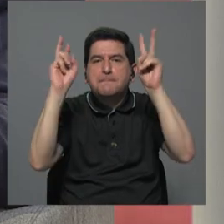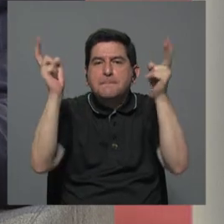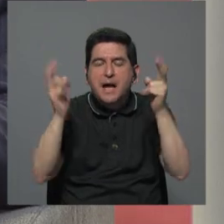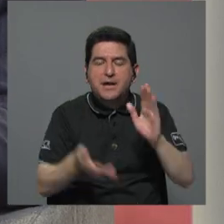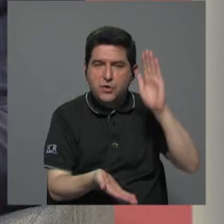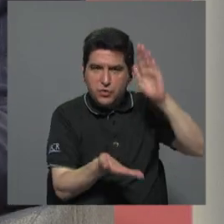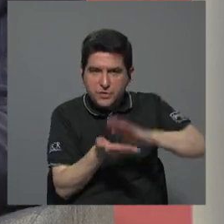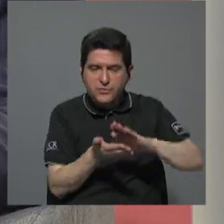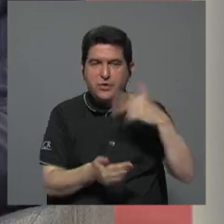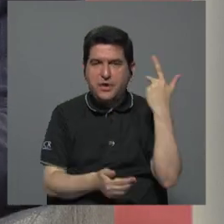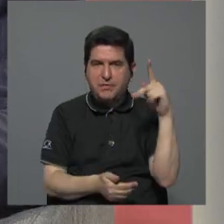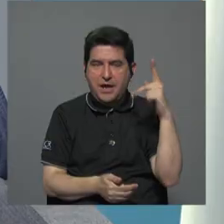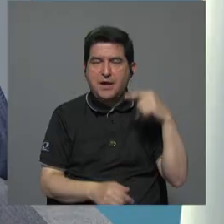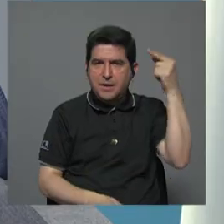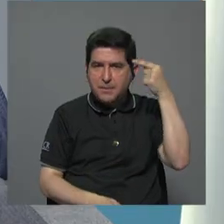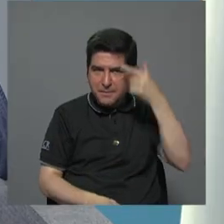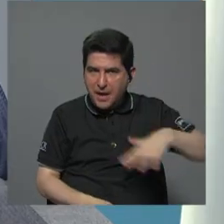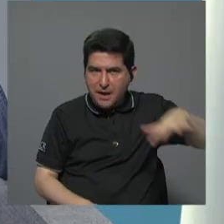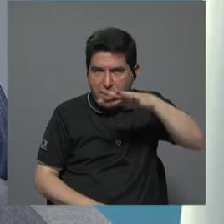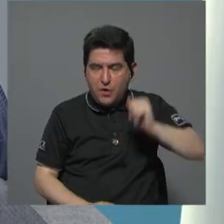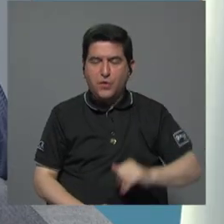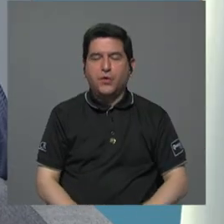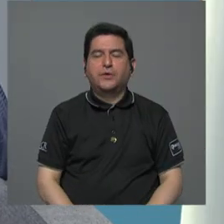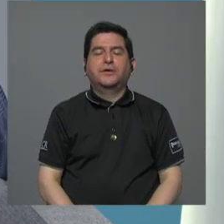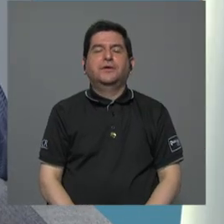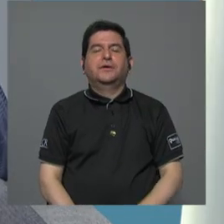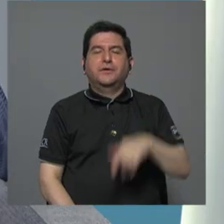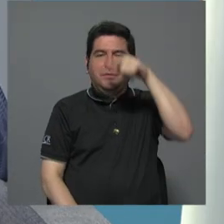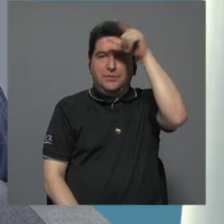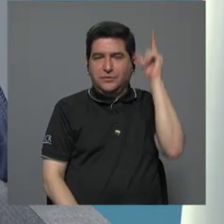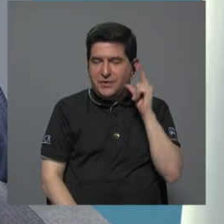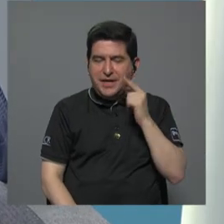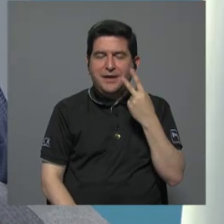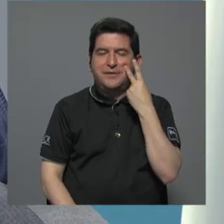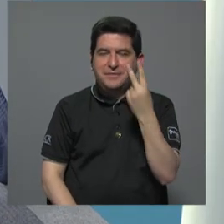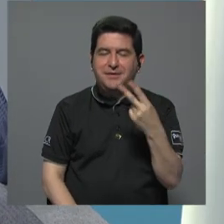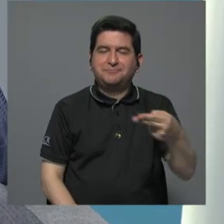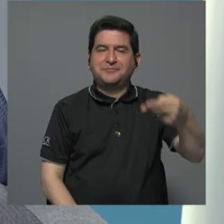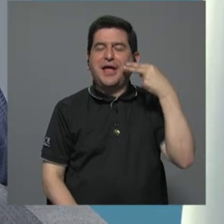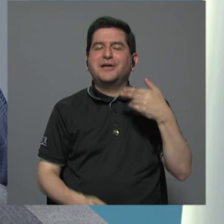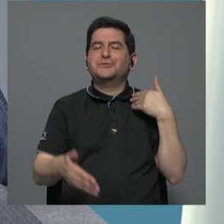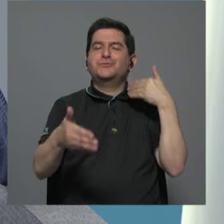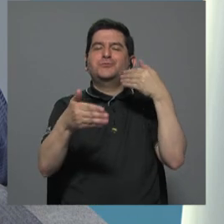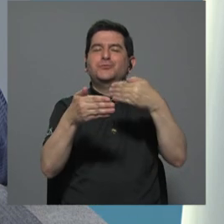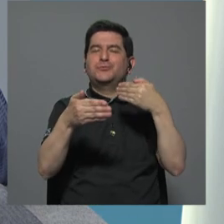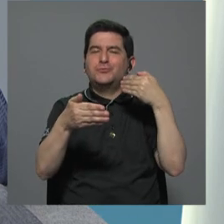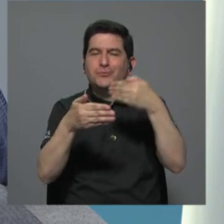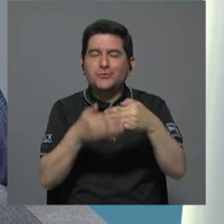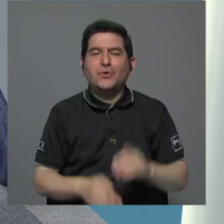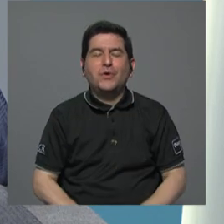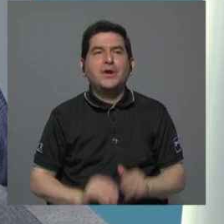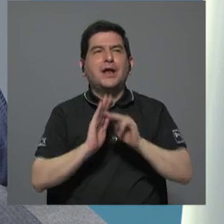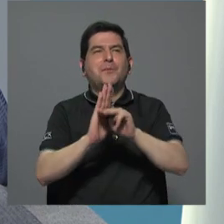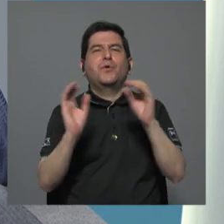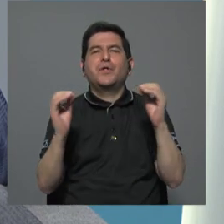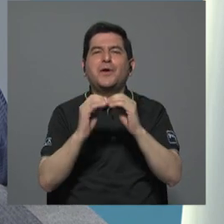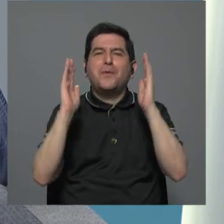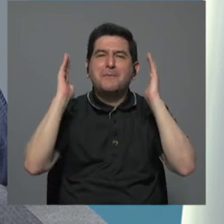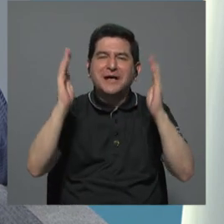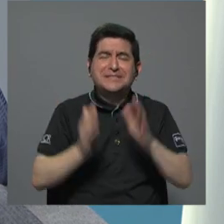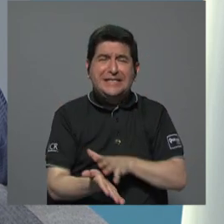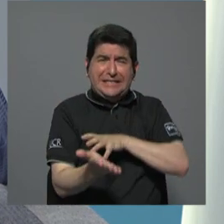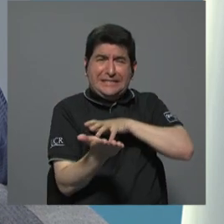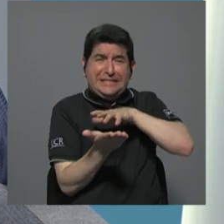reduce el riesgo para el Estado doña Laura vea en historia reciente el modelo más grande de